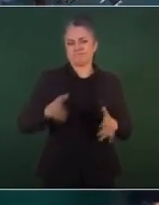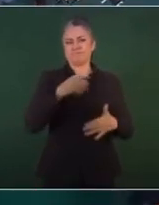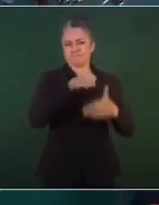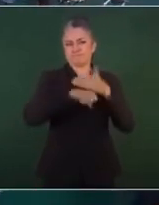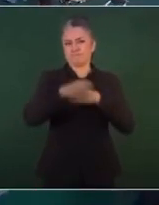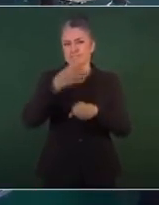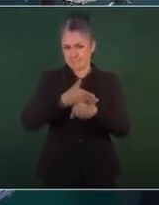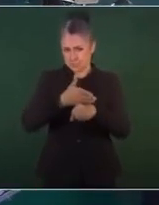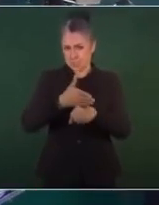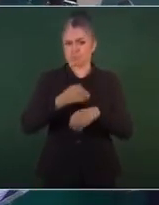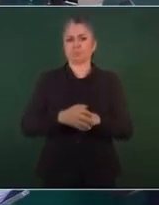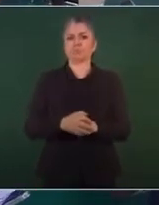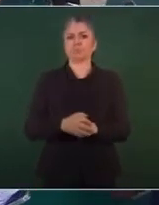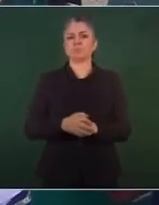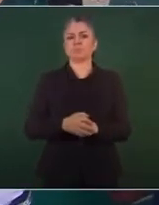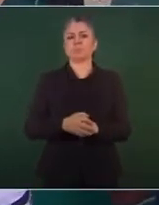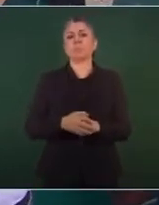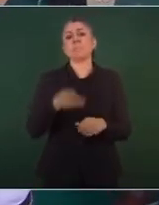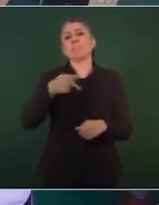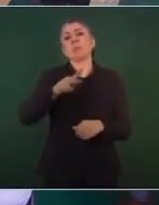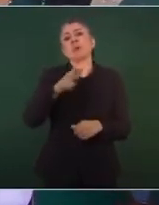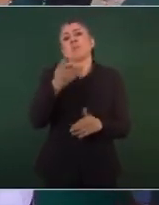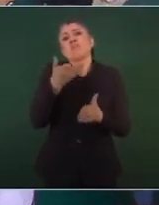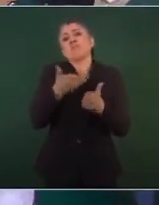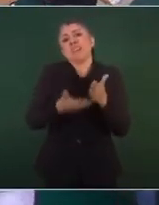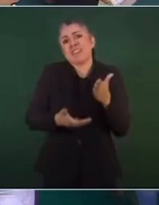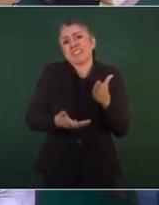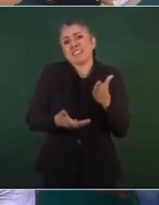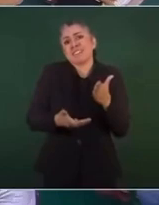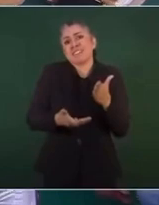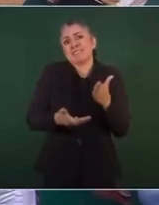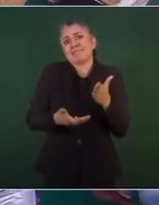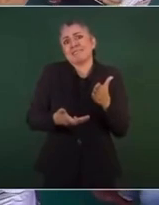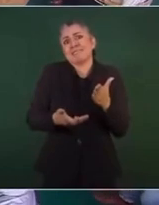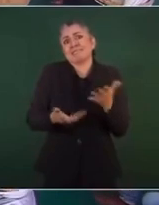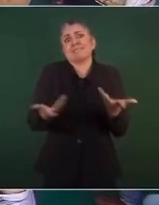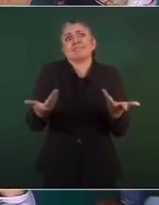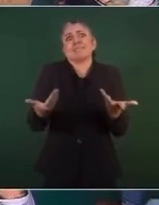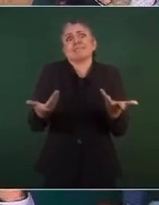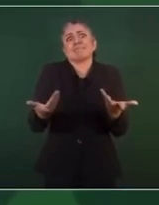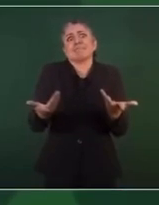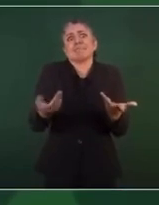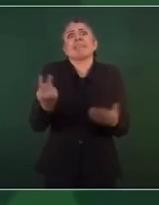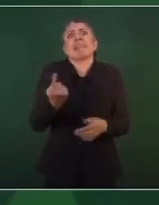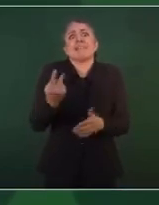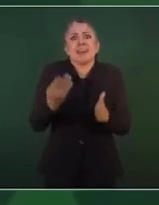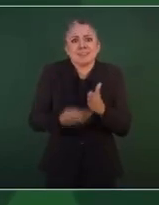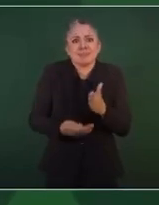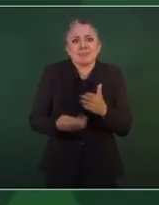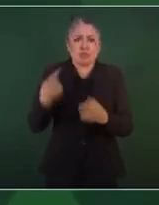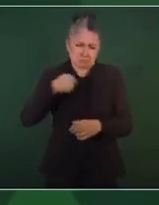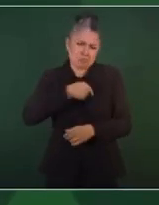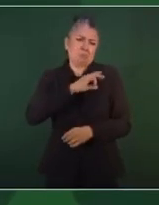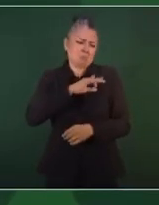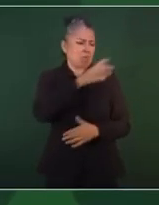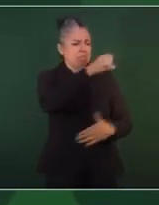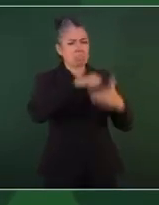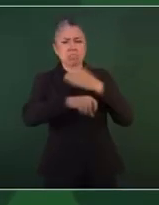porque podemos llenar la cárcel o las cárceles